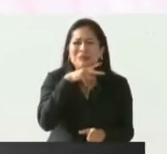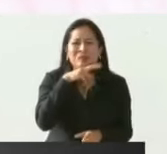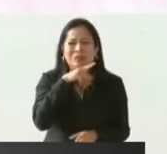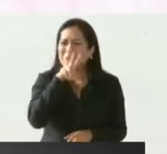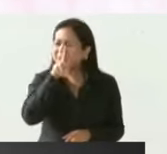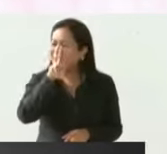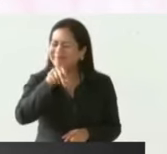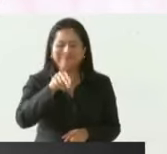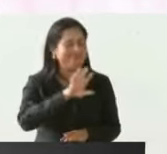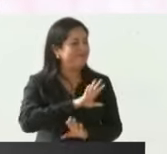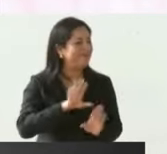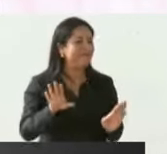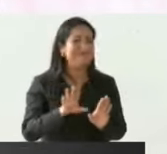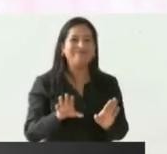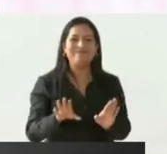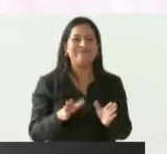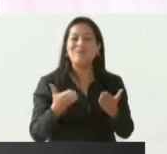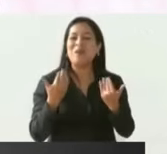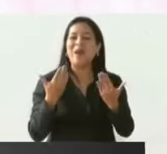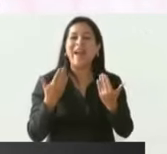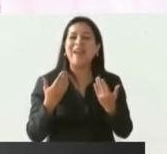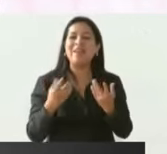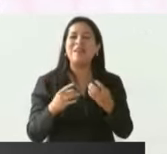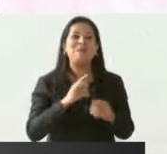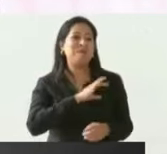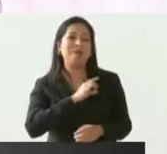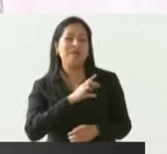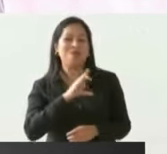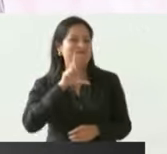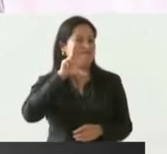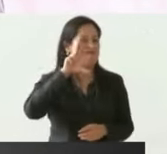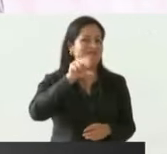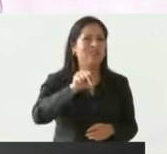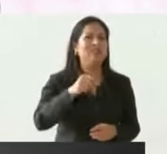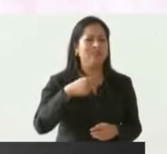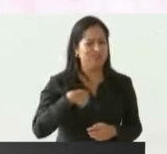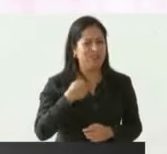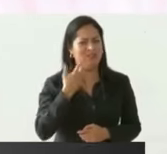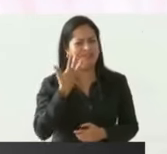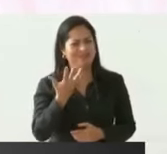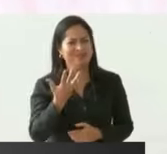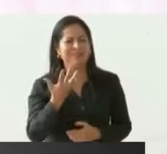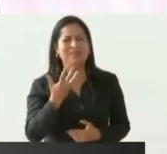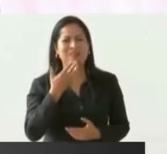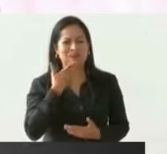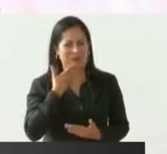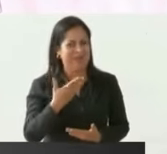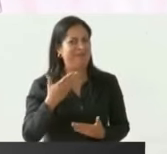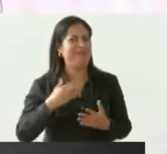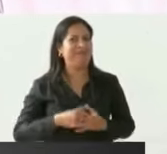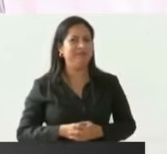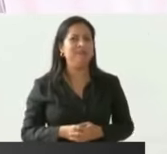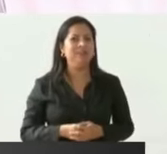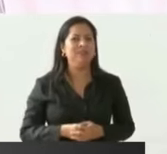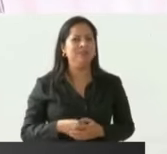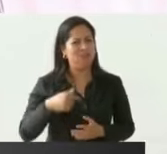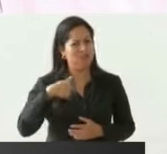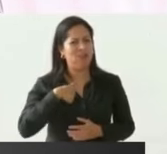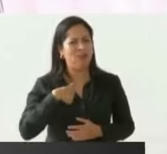no hay nada que temer se los digo de manera sincera estoy